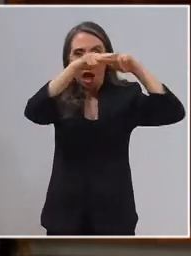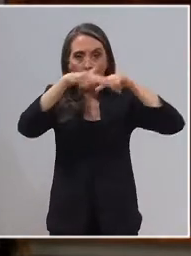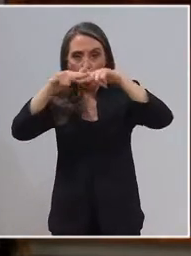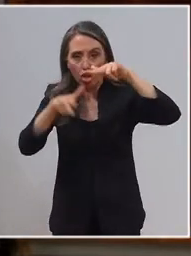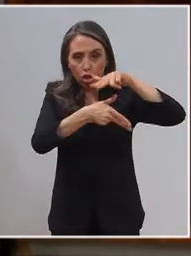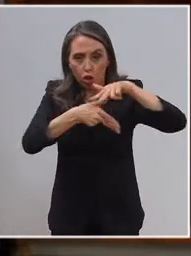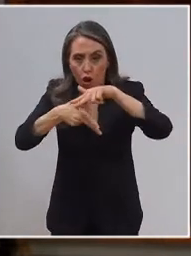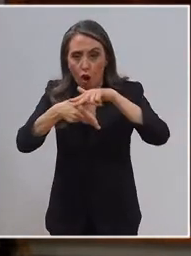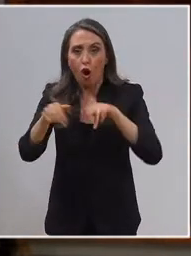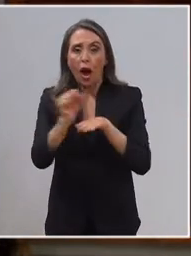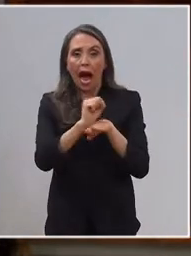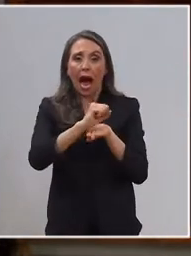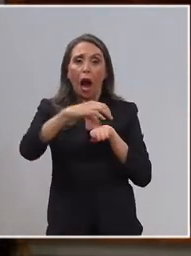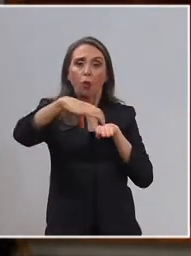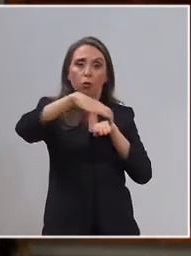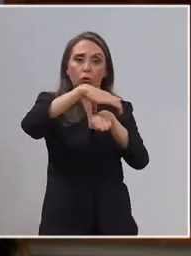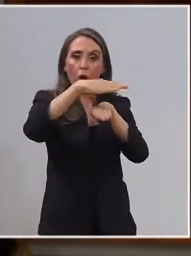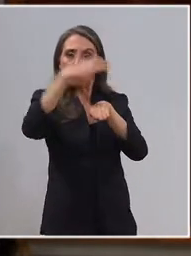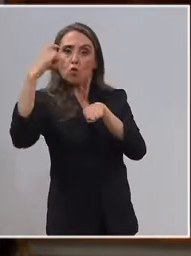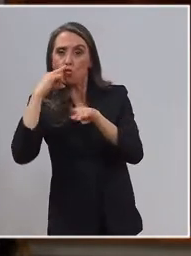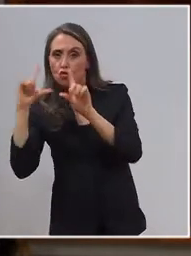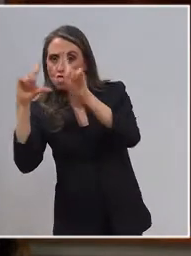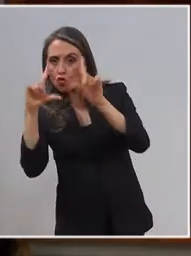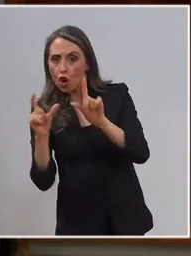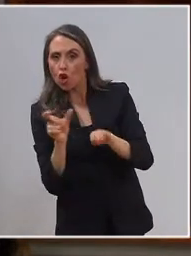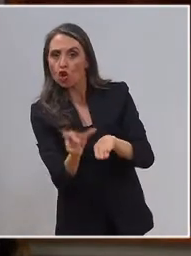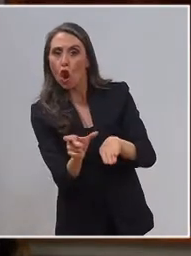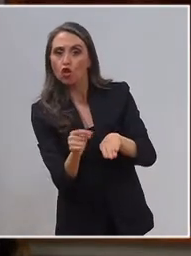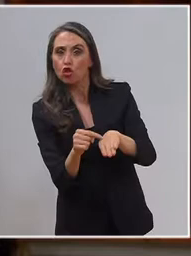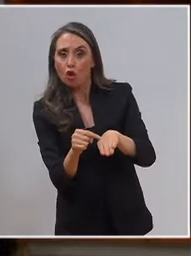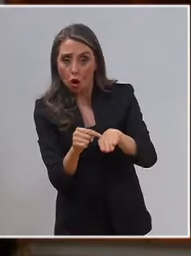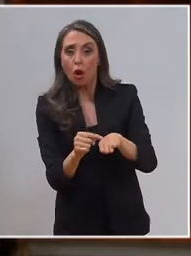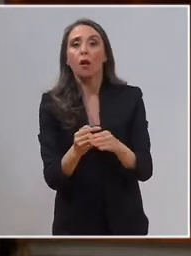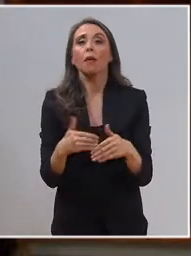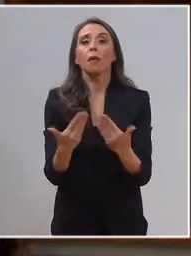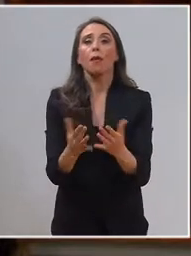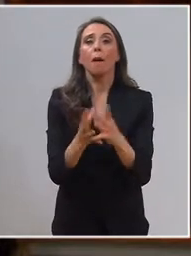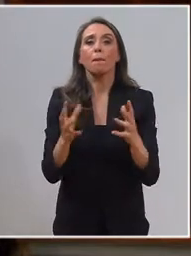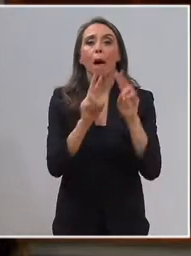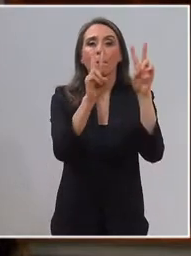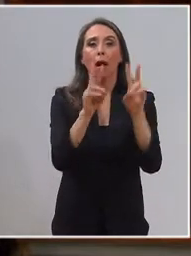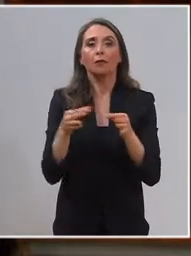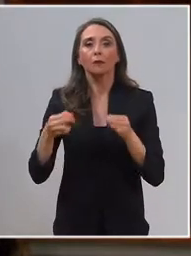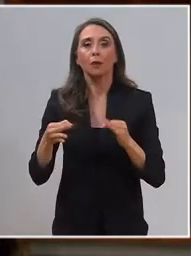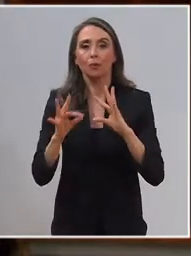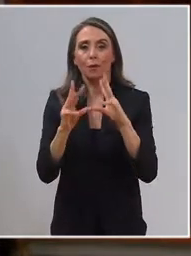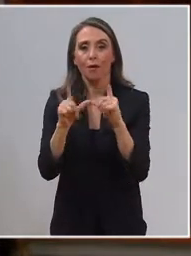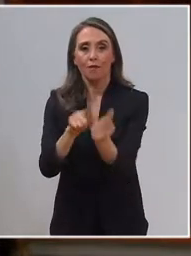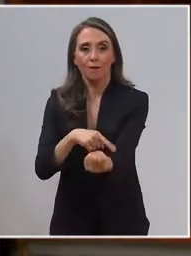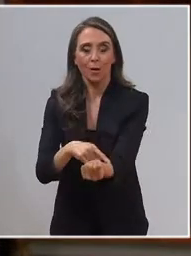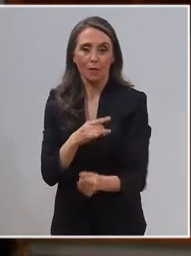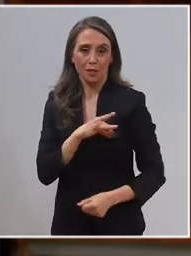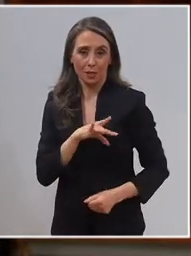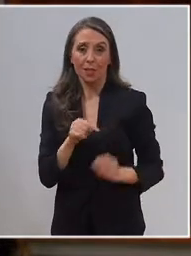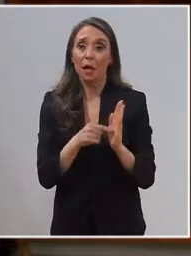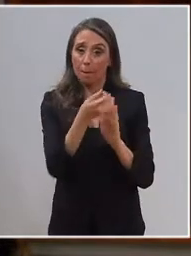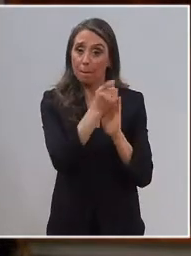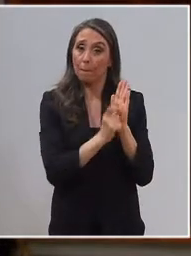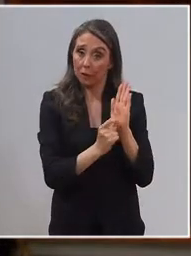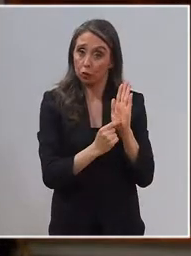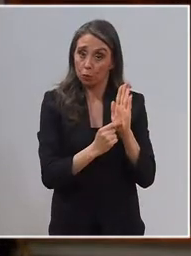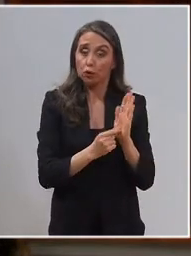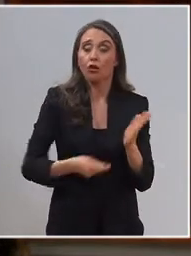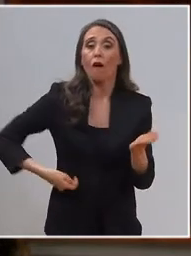automóviles. Con el objetivo de asegurar mayor paz y seguridad a las familias chilenas. Este presupuesto